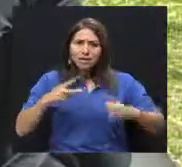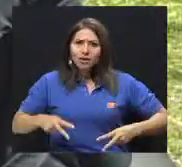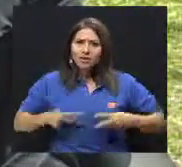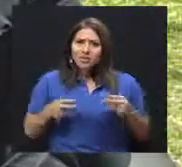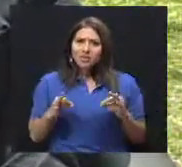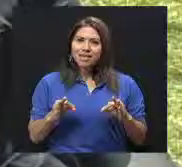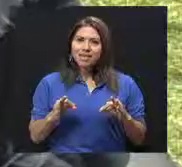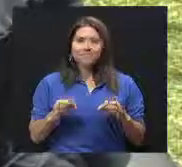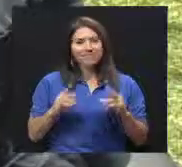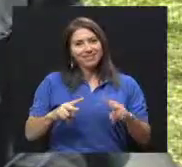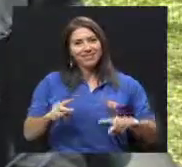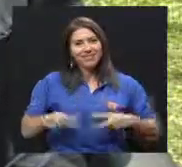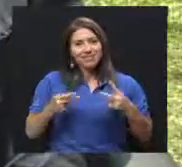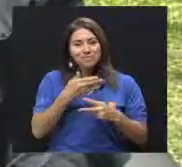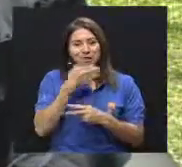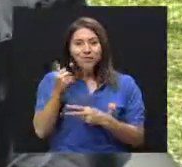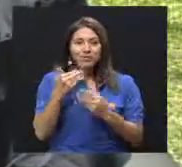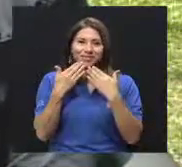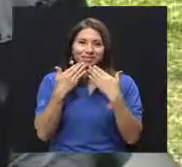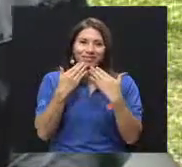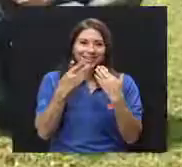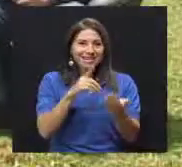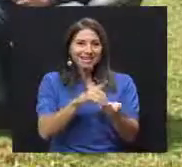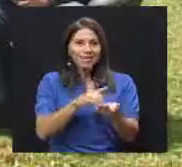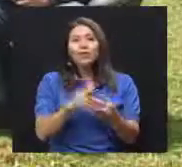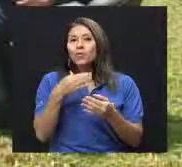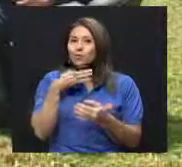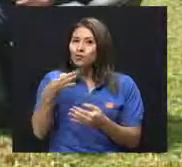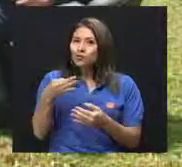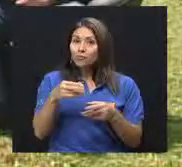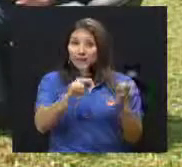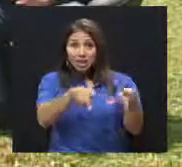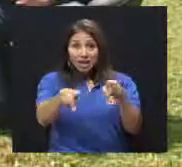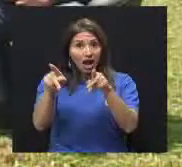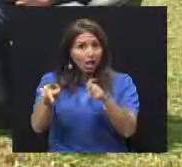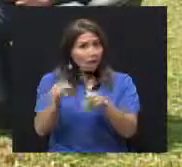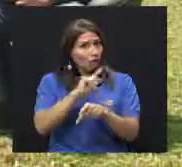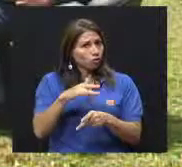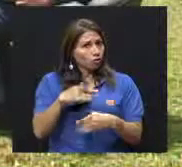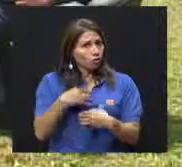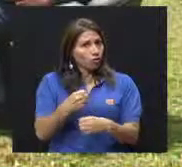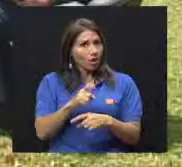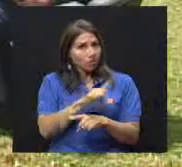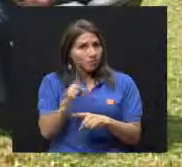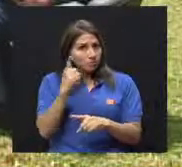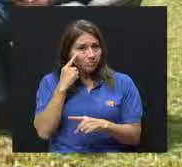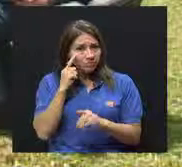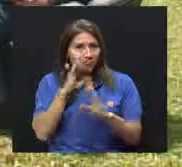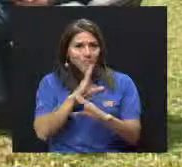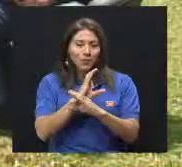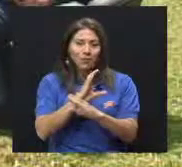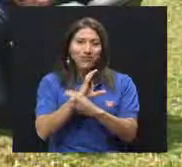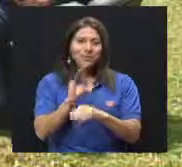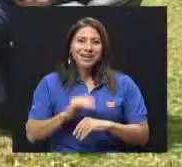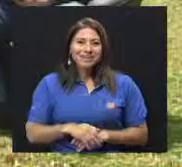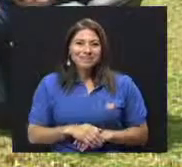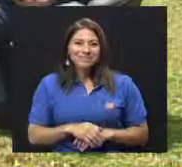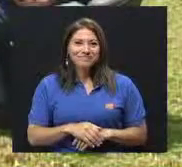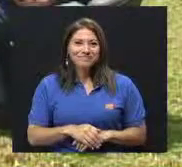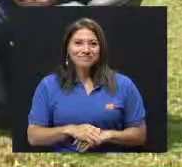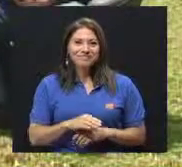vida, de vivir mejor, ¿verdad? Muchísimas gracias doctor. Mucho gusto, y que la gente no se confíe, se pongan de su parte.